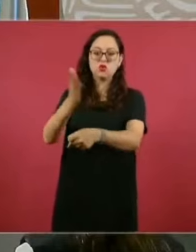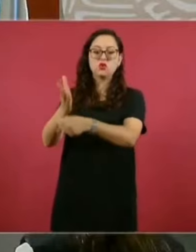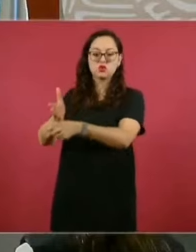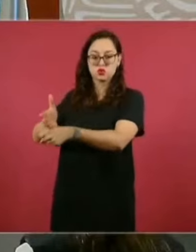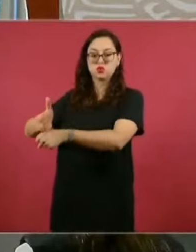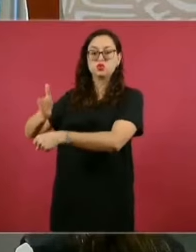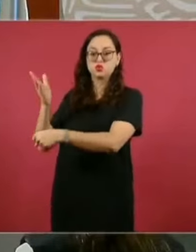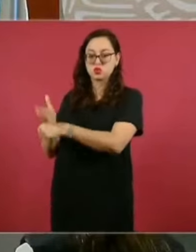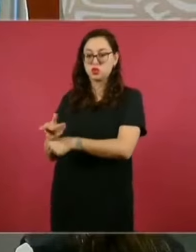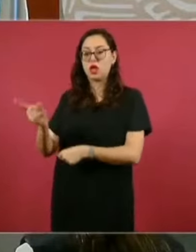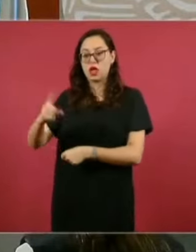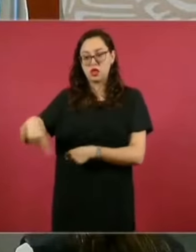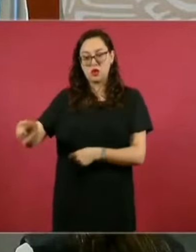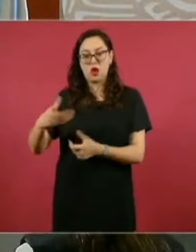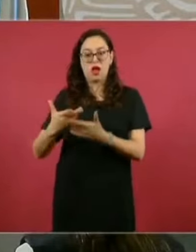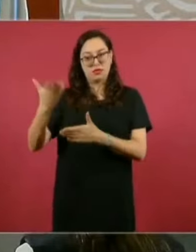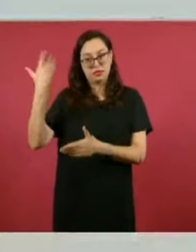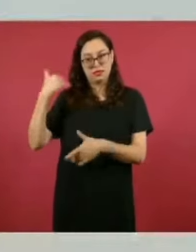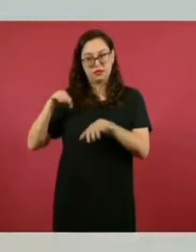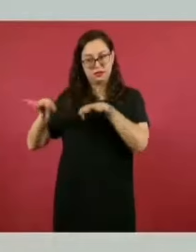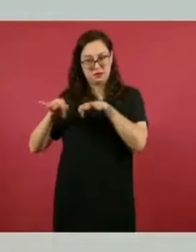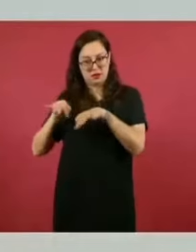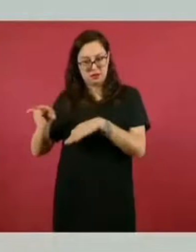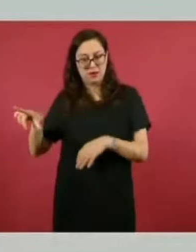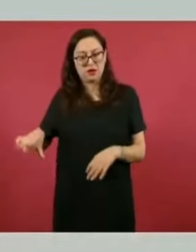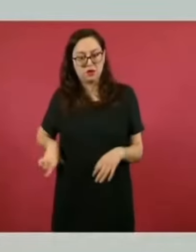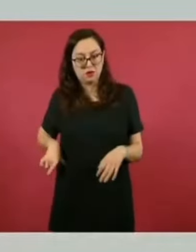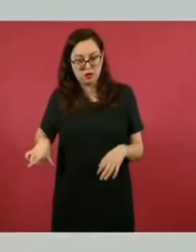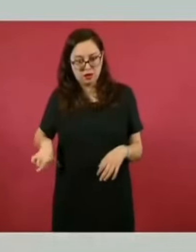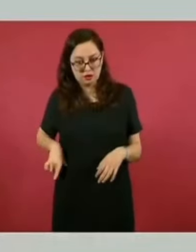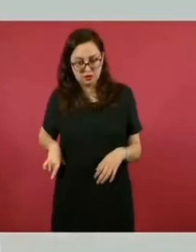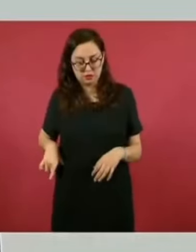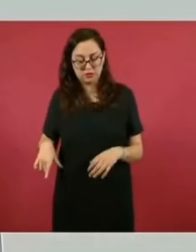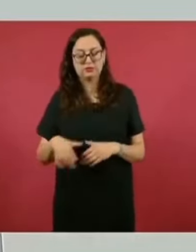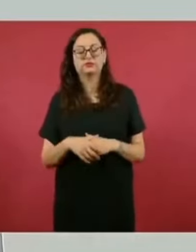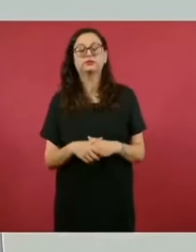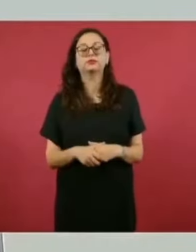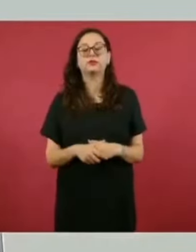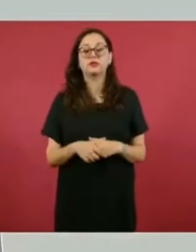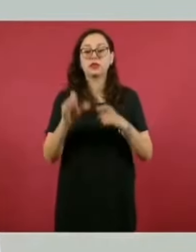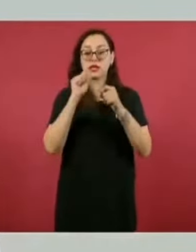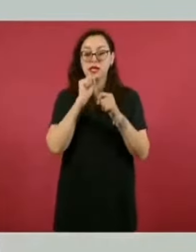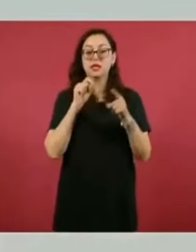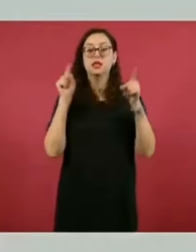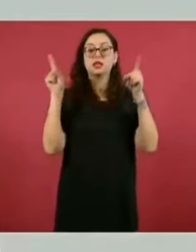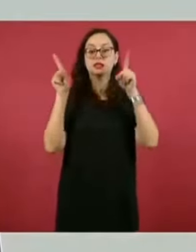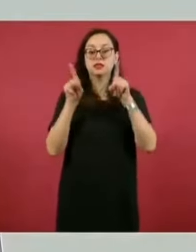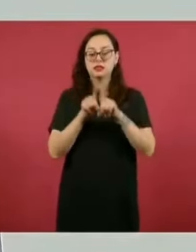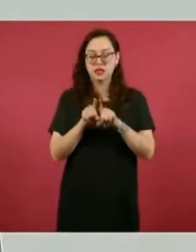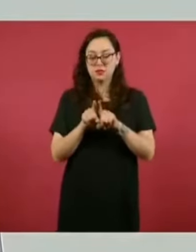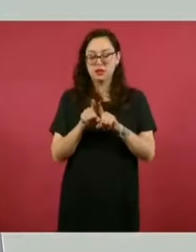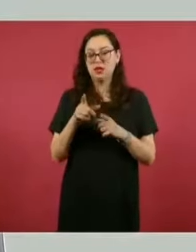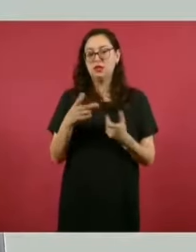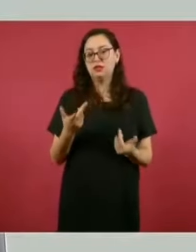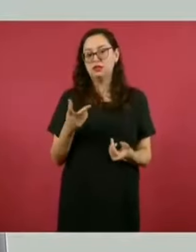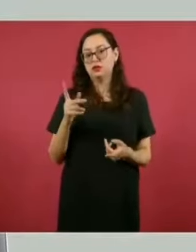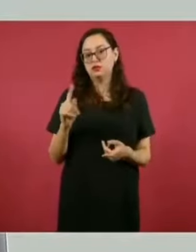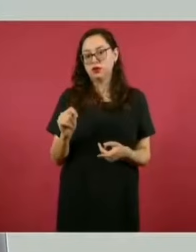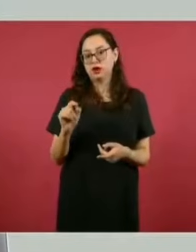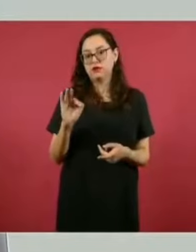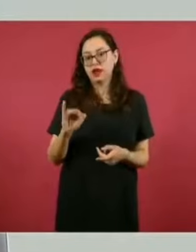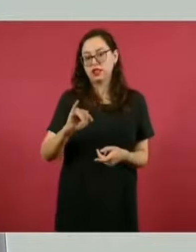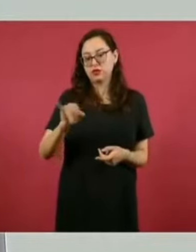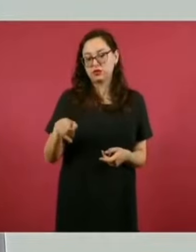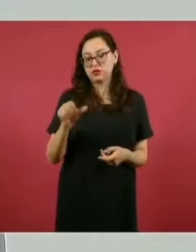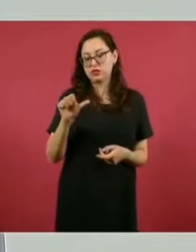servidoras públicas responsables. También fueron remitidos al Tribunal Federal de Justicia Administrativa